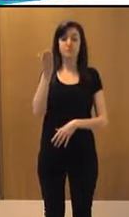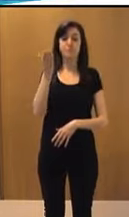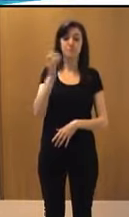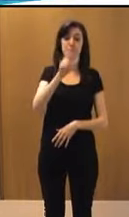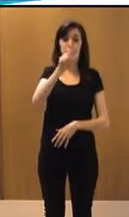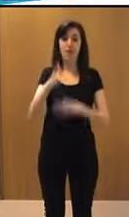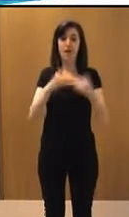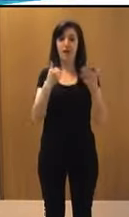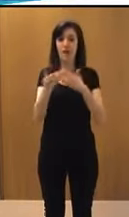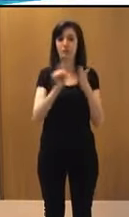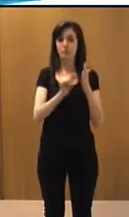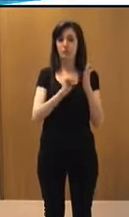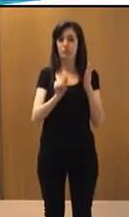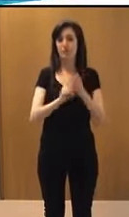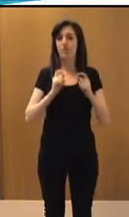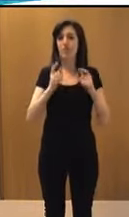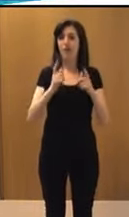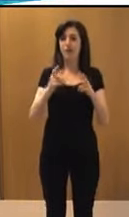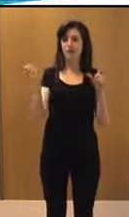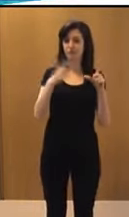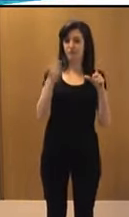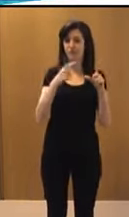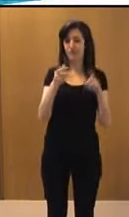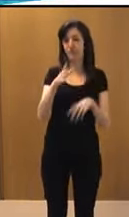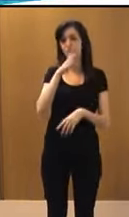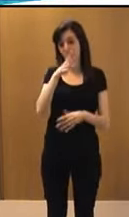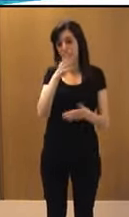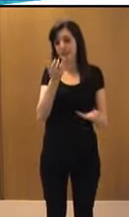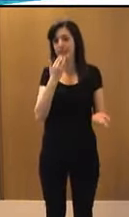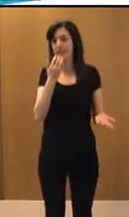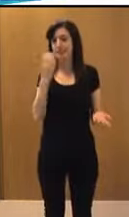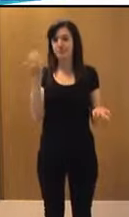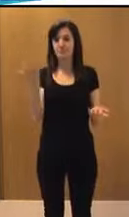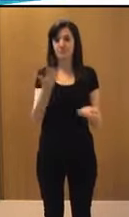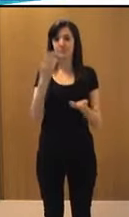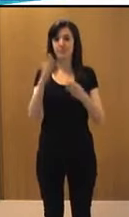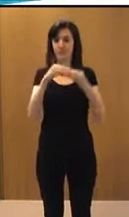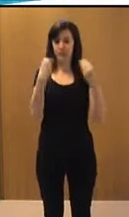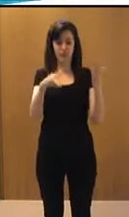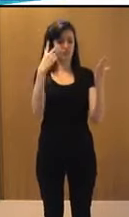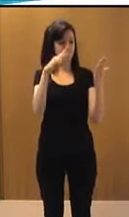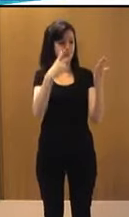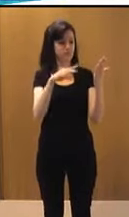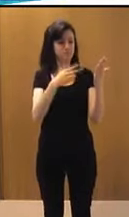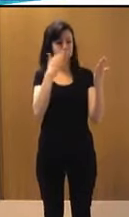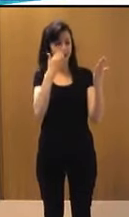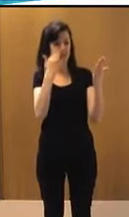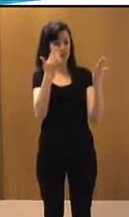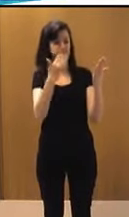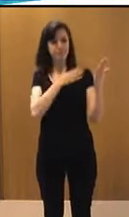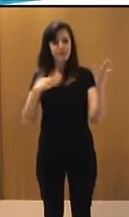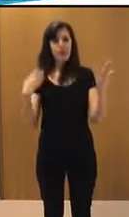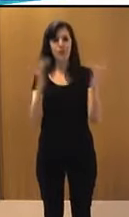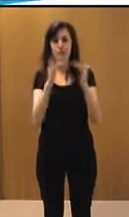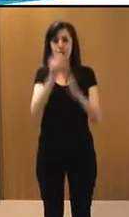facilitaran su correo electrónico precisamente para que cuando vosotros leáis el documento si os interesa contactar con